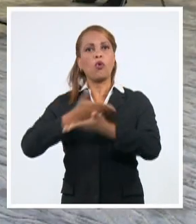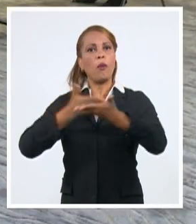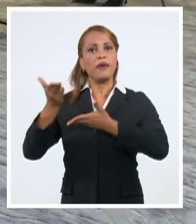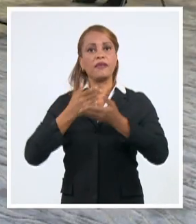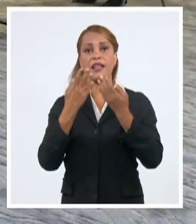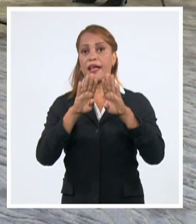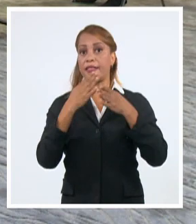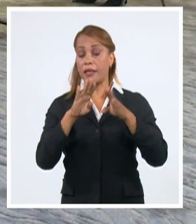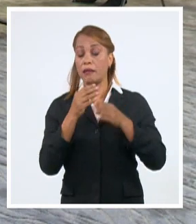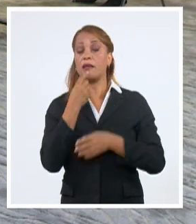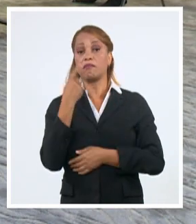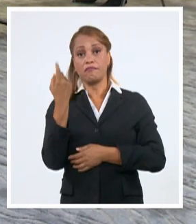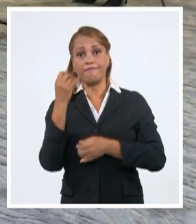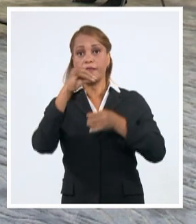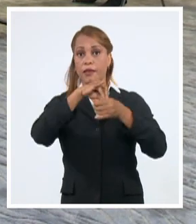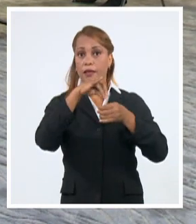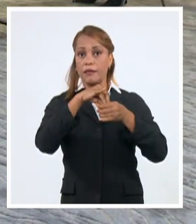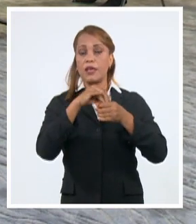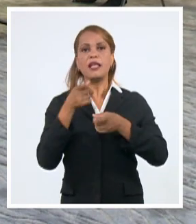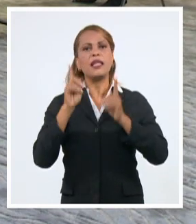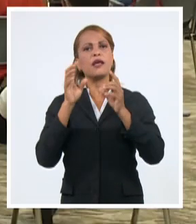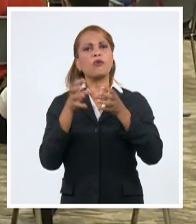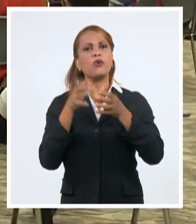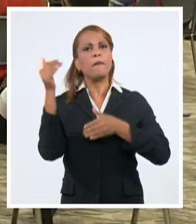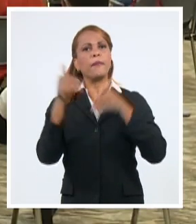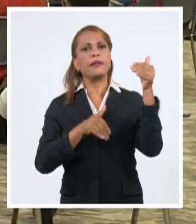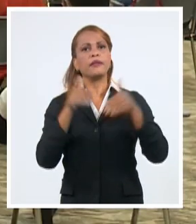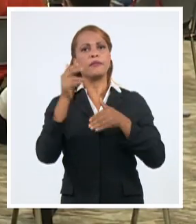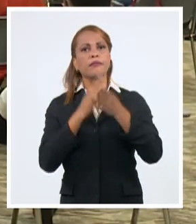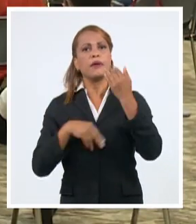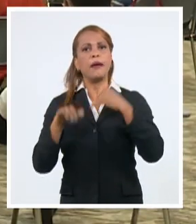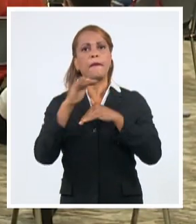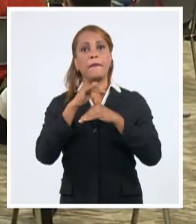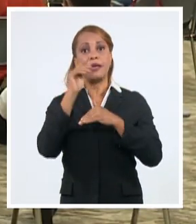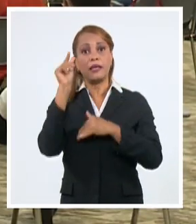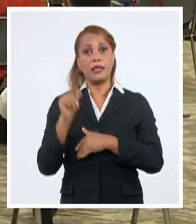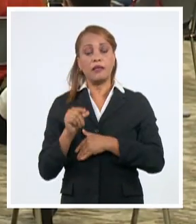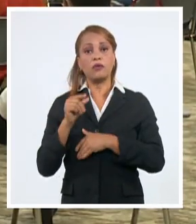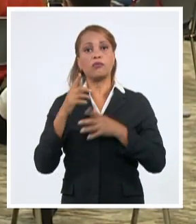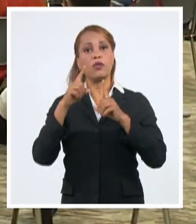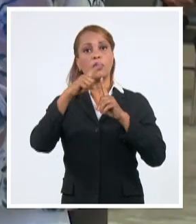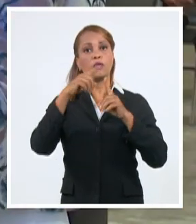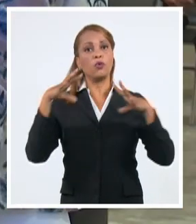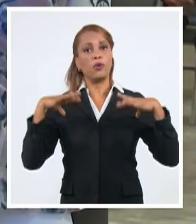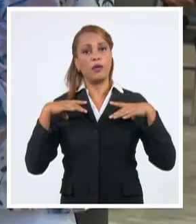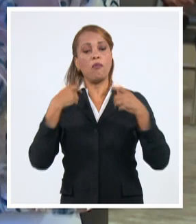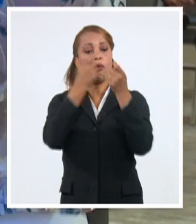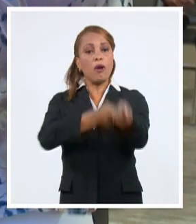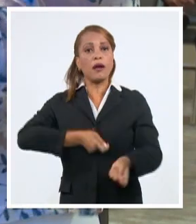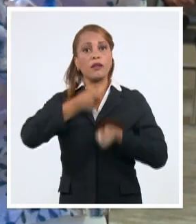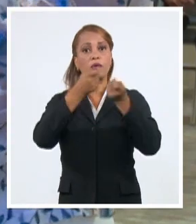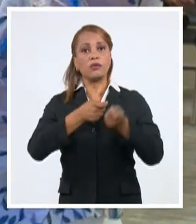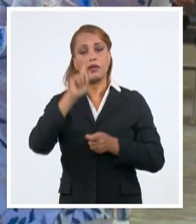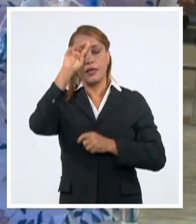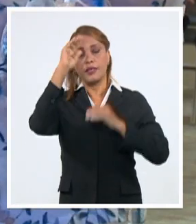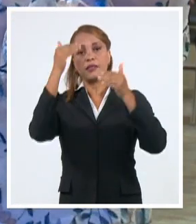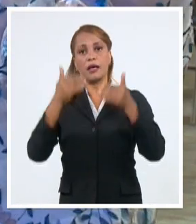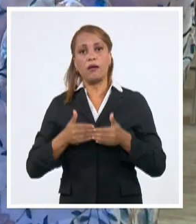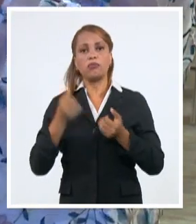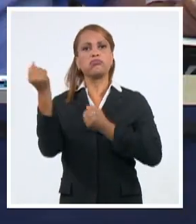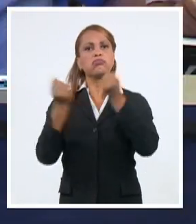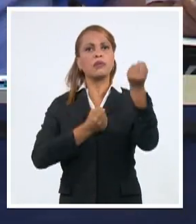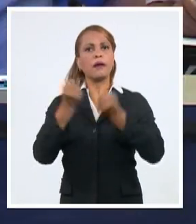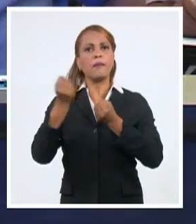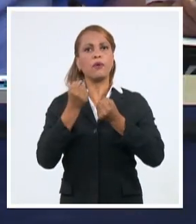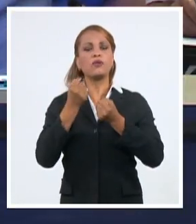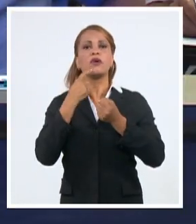En la reunión donde participaron ministros de las carteras de industria, turismo, agricultura, salud, transporte e